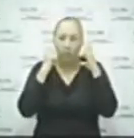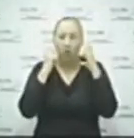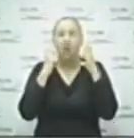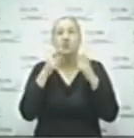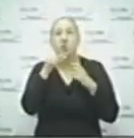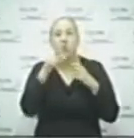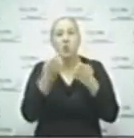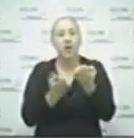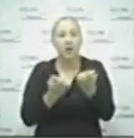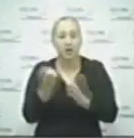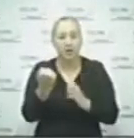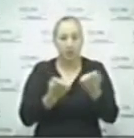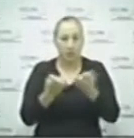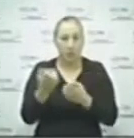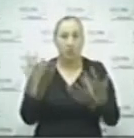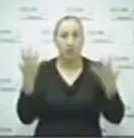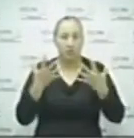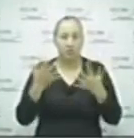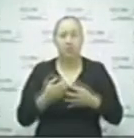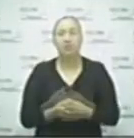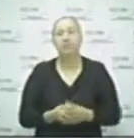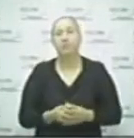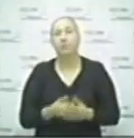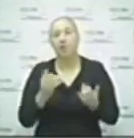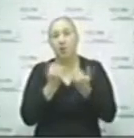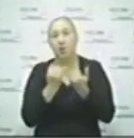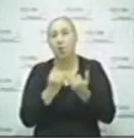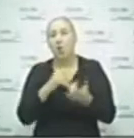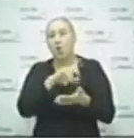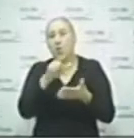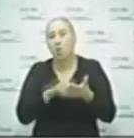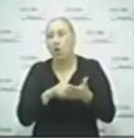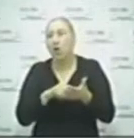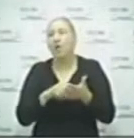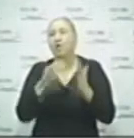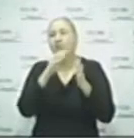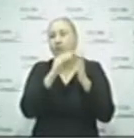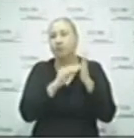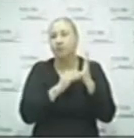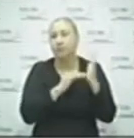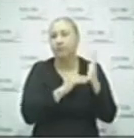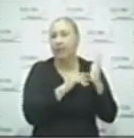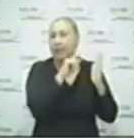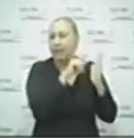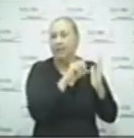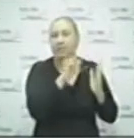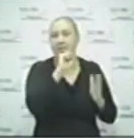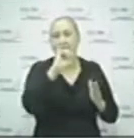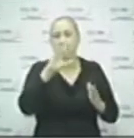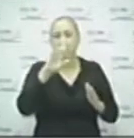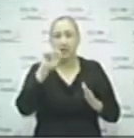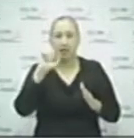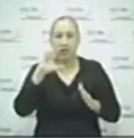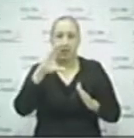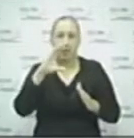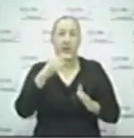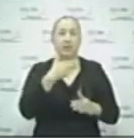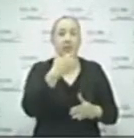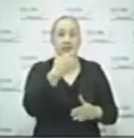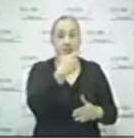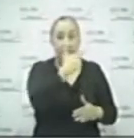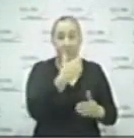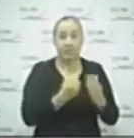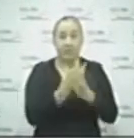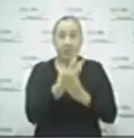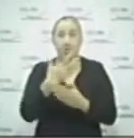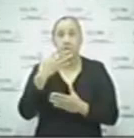Para los establecimientos esenciales también, deben de contar con su registro ante CIREC. El horario establecido es de 7 de la mañana a 10 de la